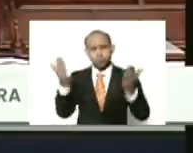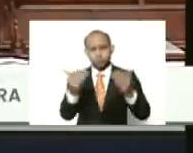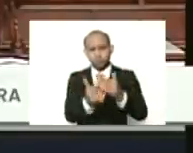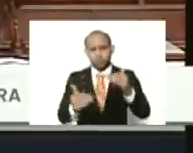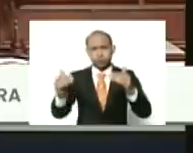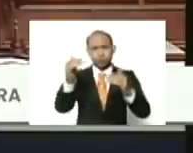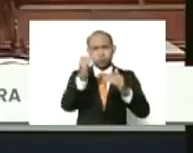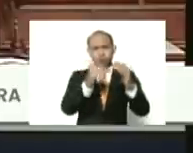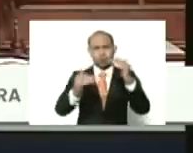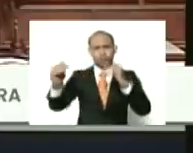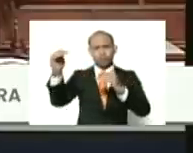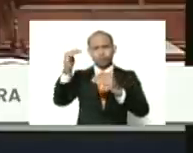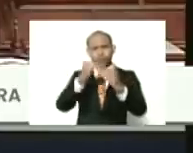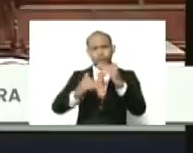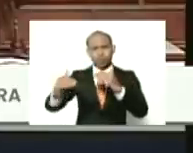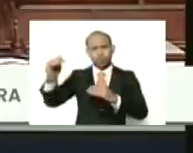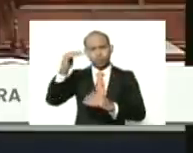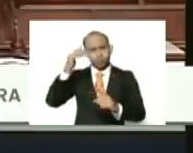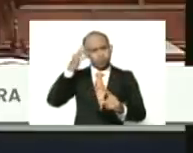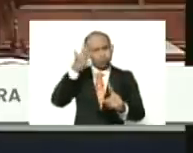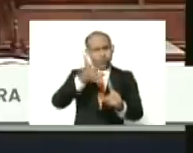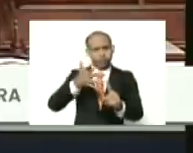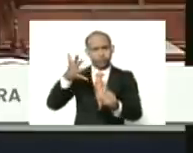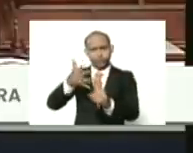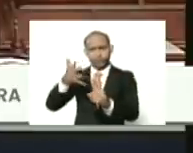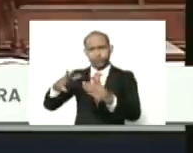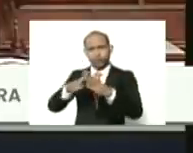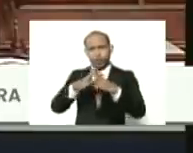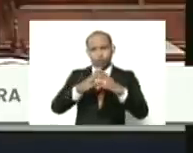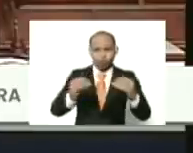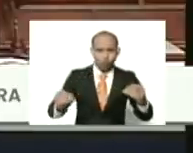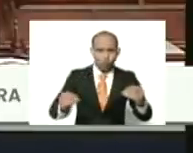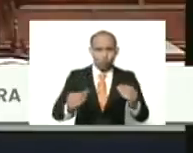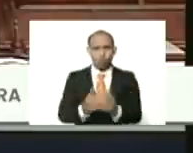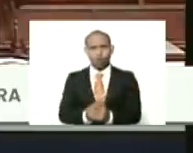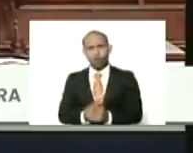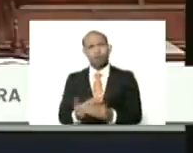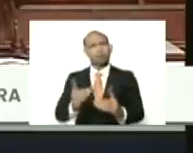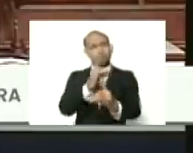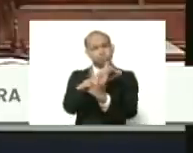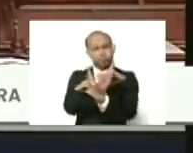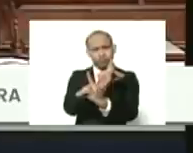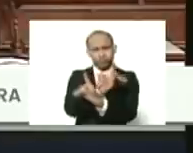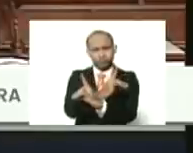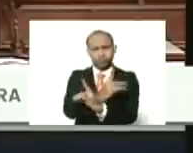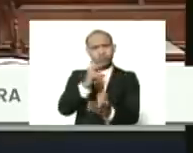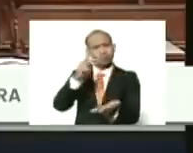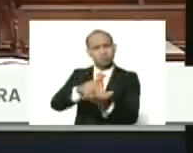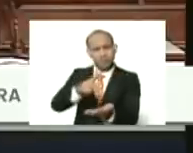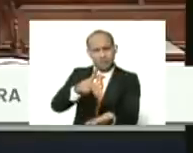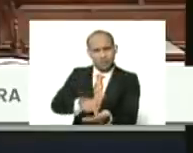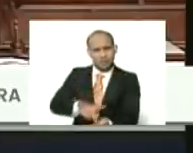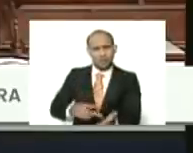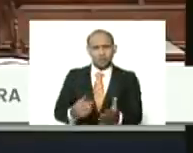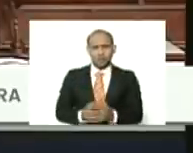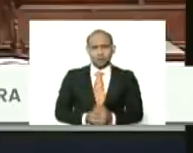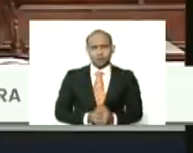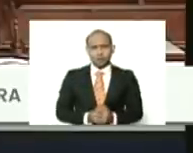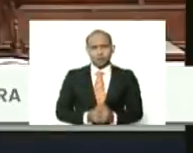para la formación, por todas las vías, a nivel presencial, a nivel de videoconferencia, a nivel de,